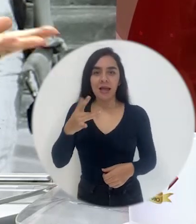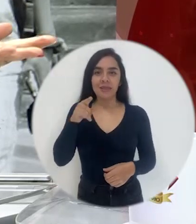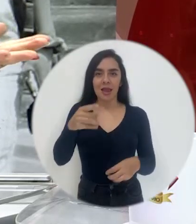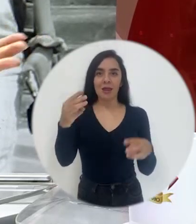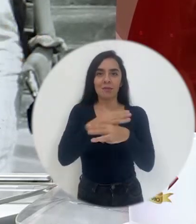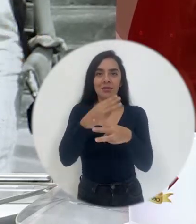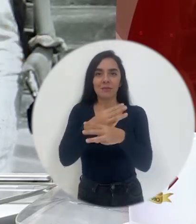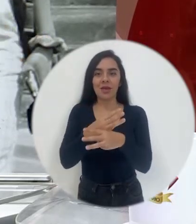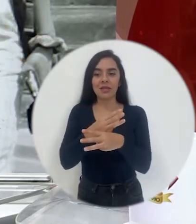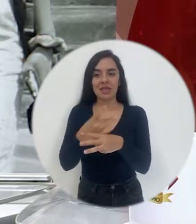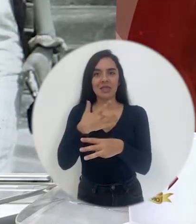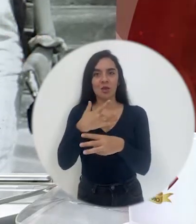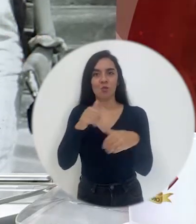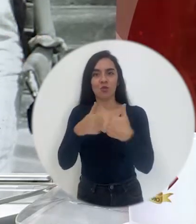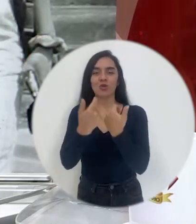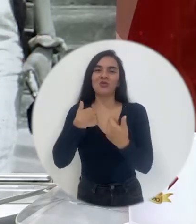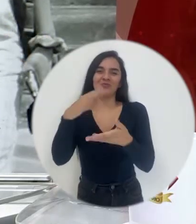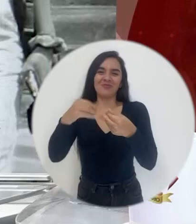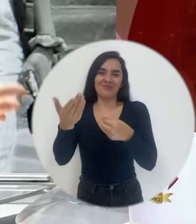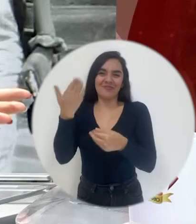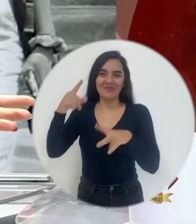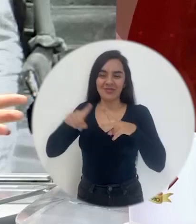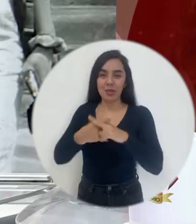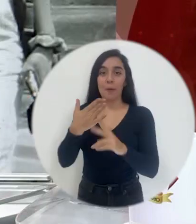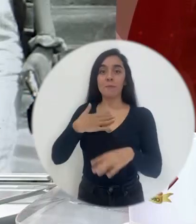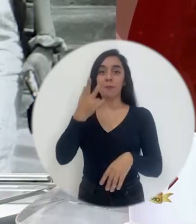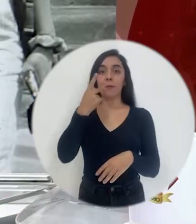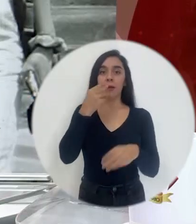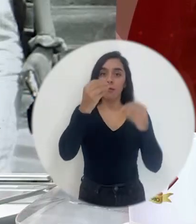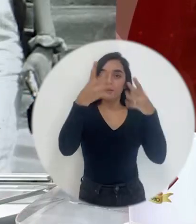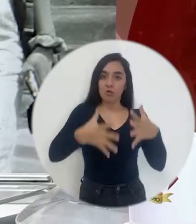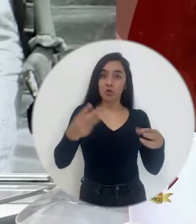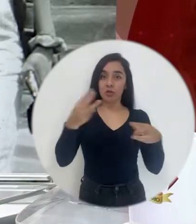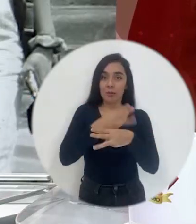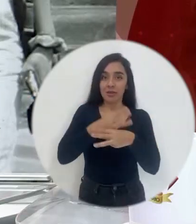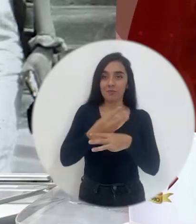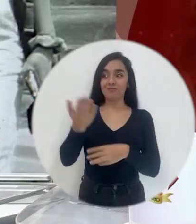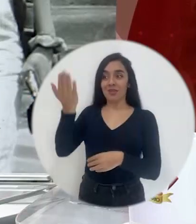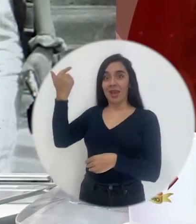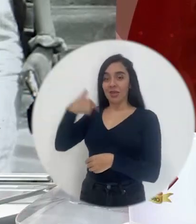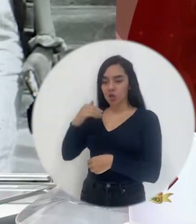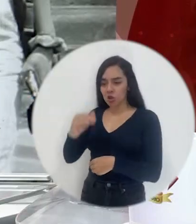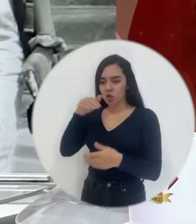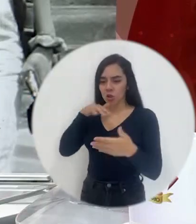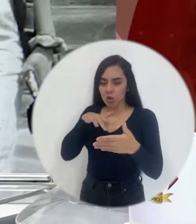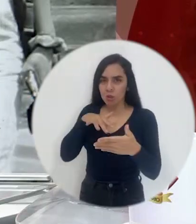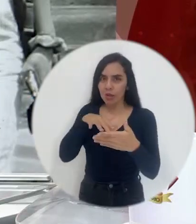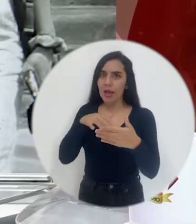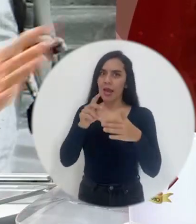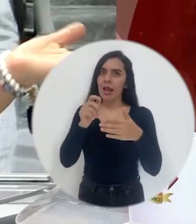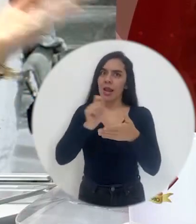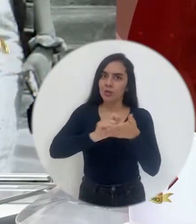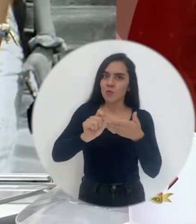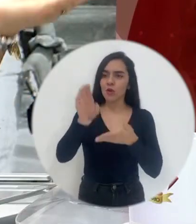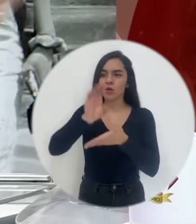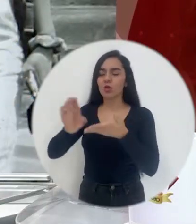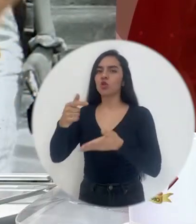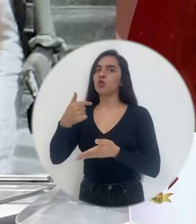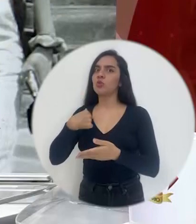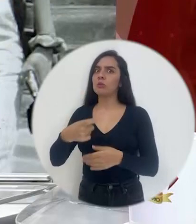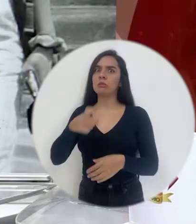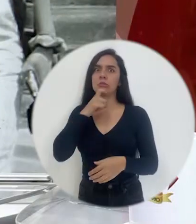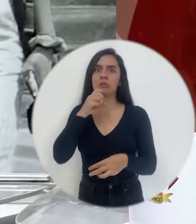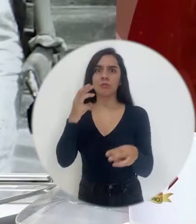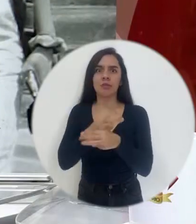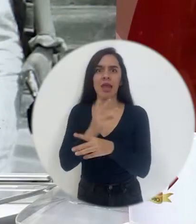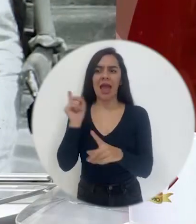contaba al inicio que mi papá es profesor de matemática, durante toda la primaria y parte de la secundaria yo también arrastraba la